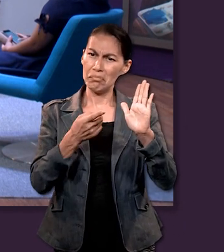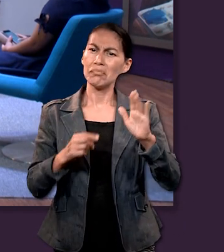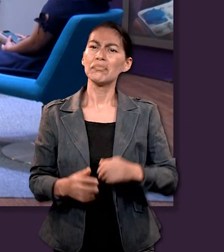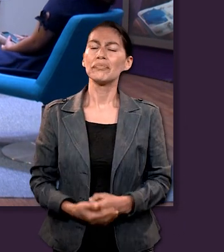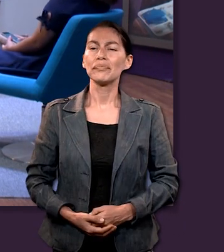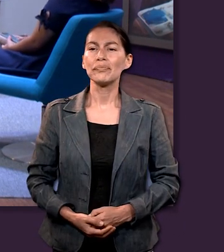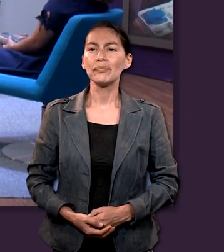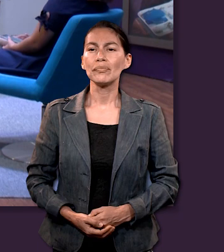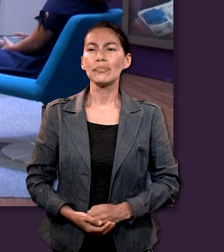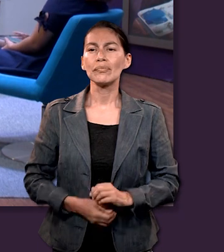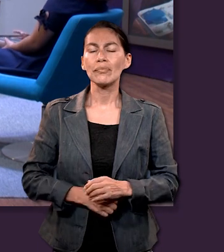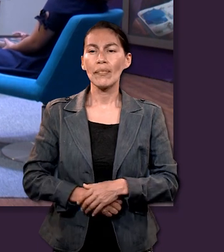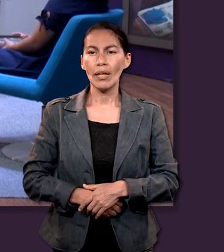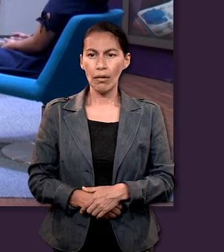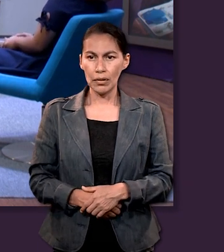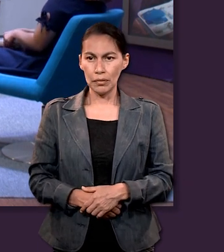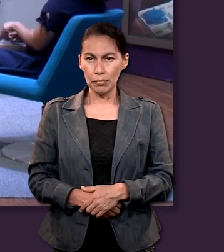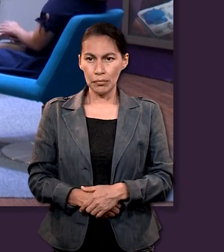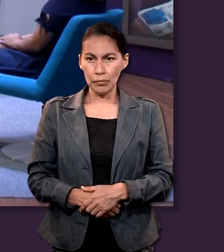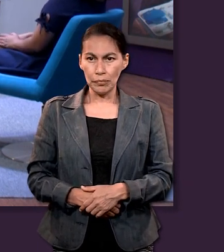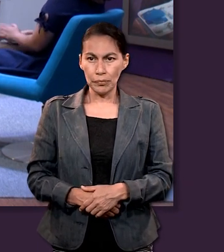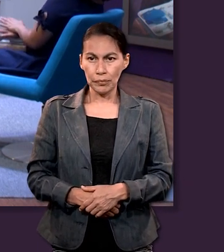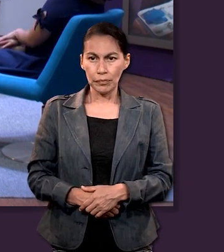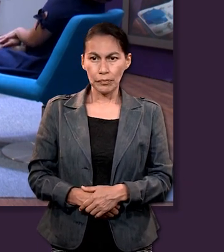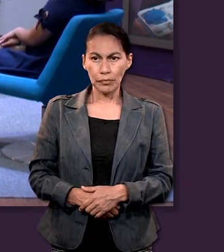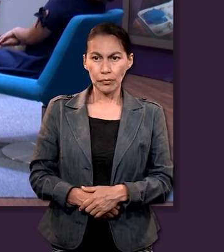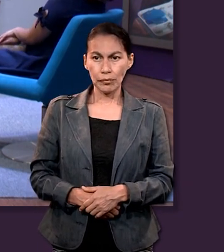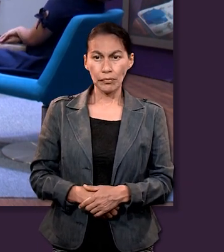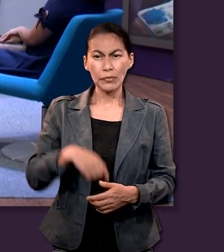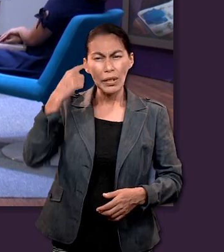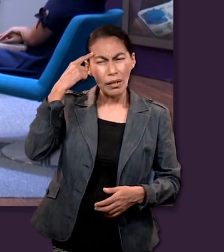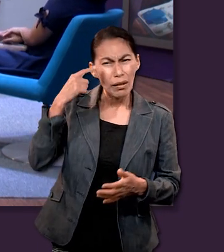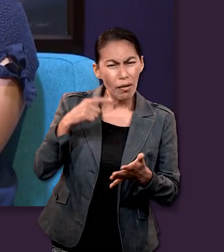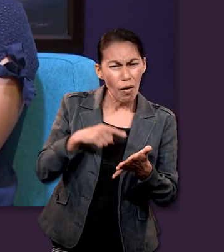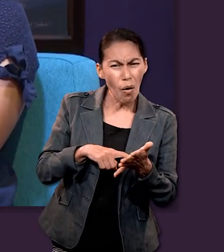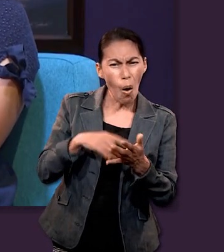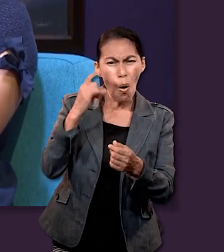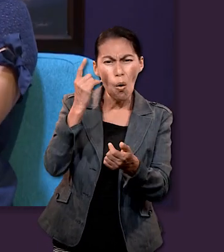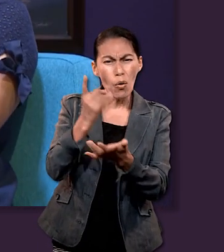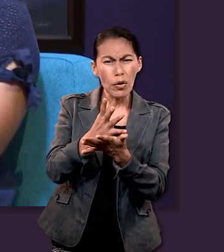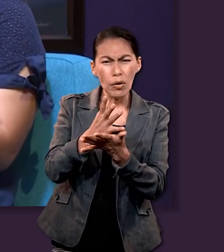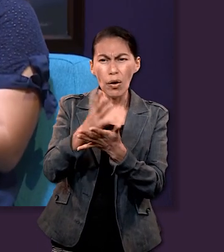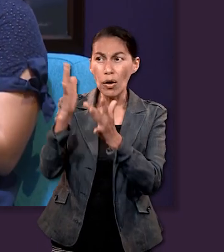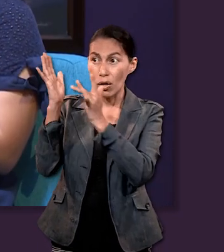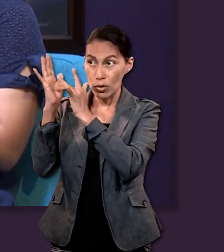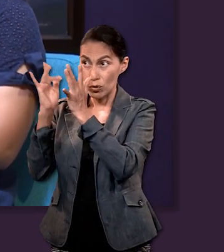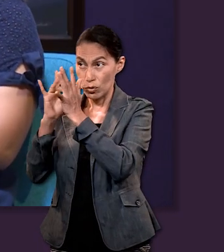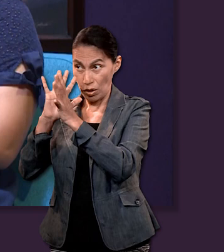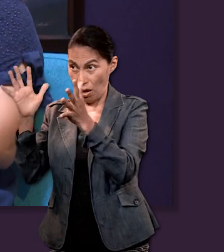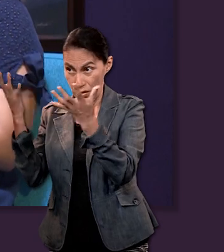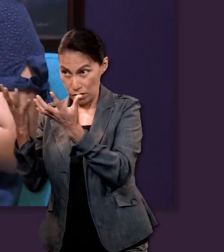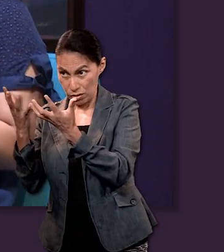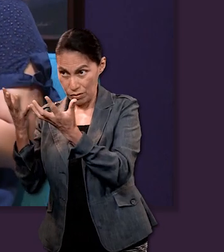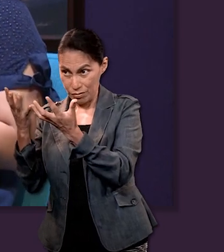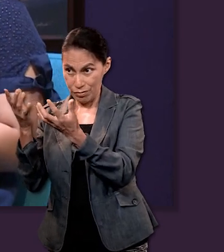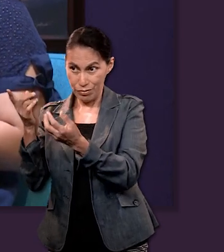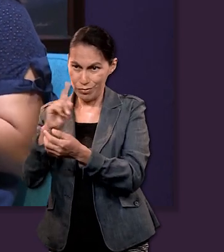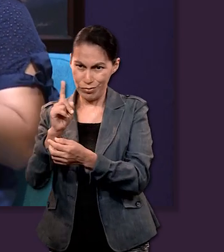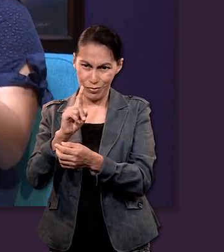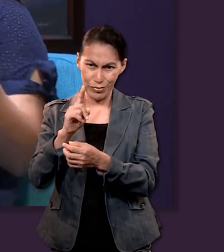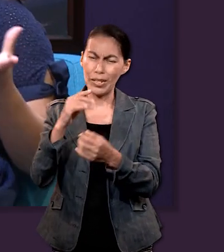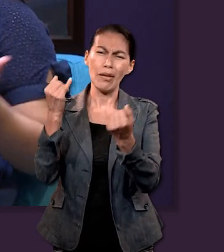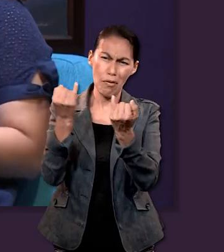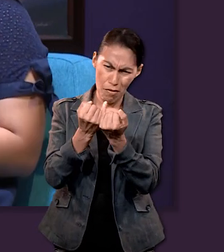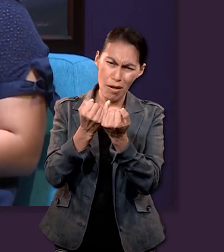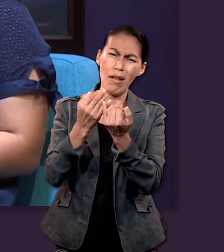confirma este escritor. Y creo que también es importante recalcar que no solamente Jesús es el que va a orar, sino también todo